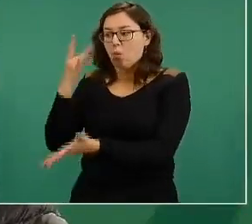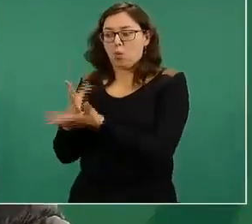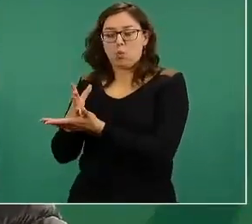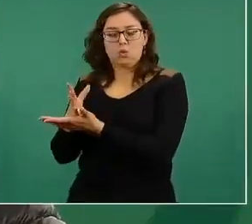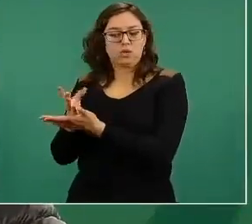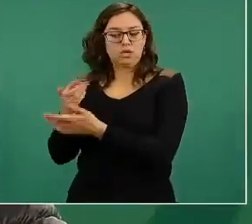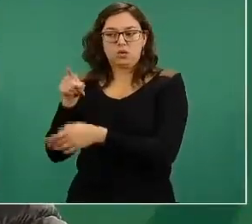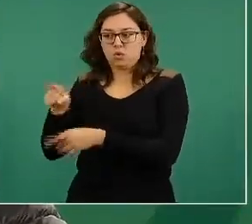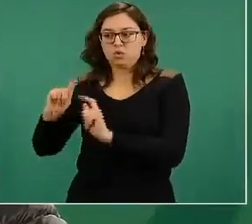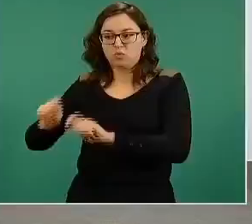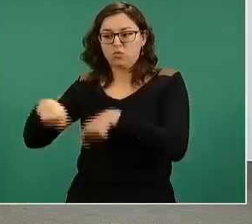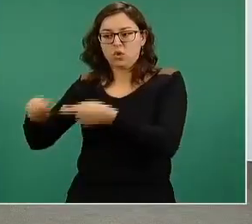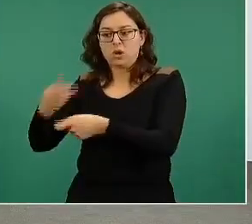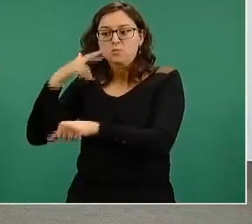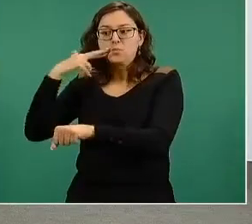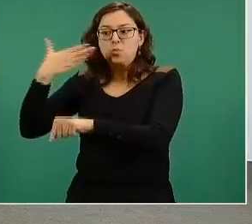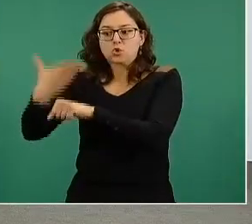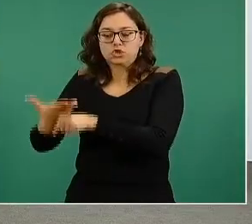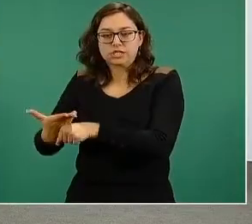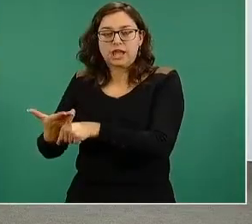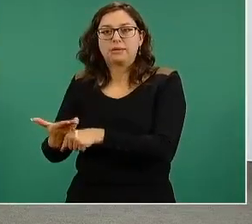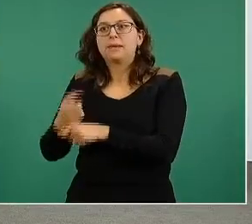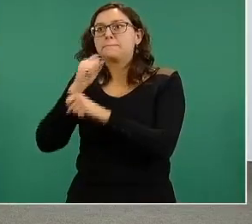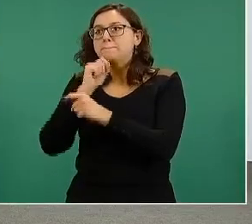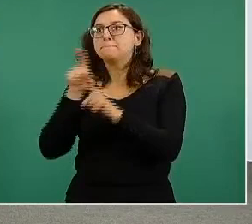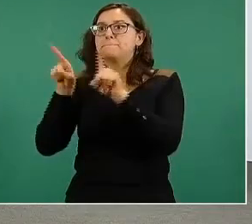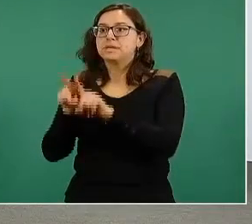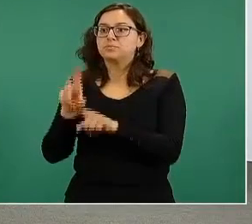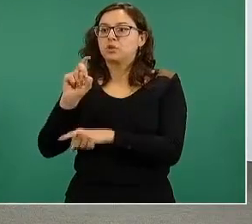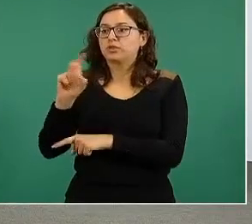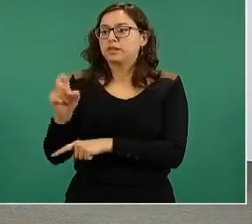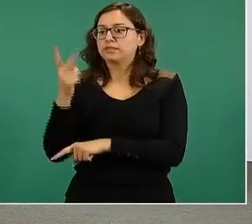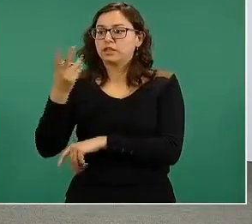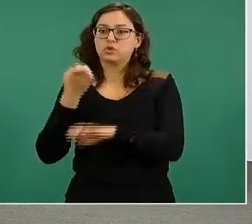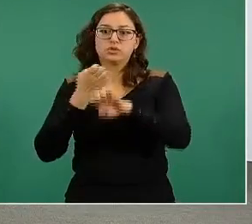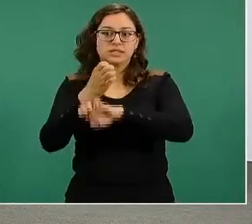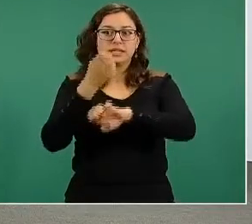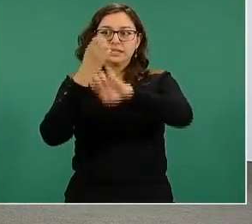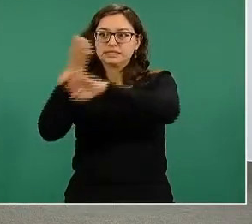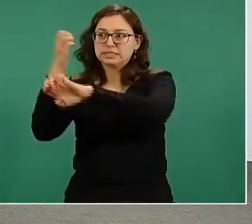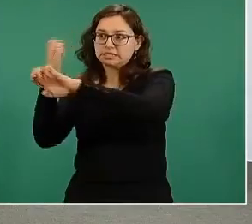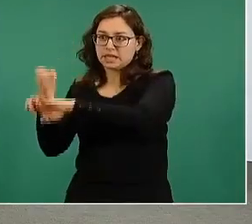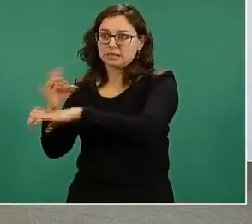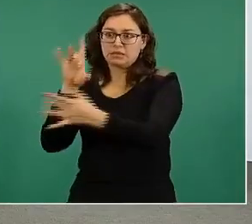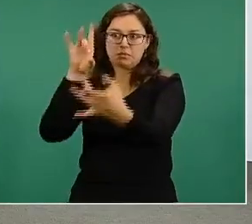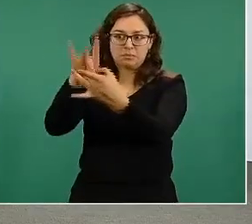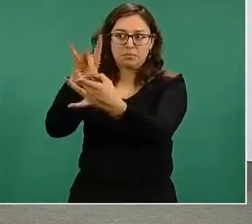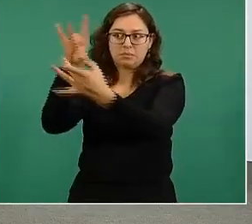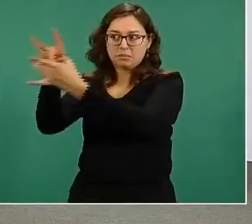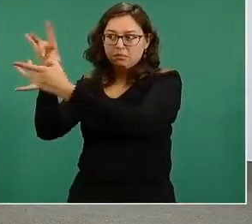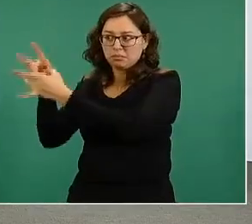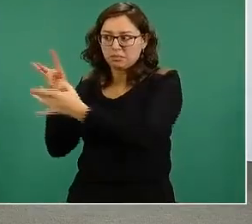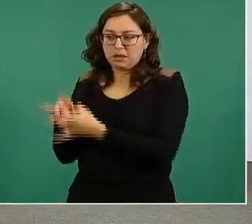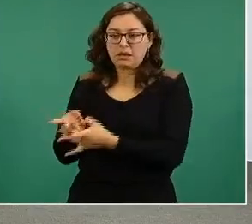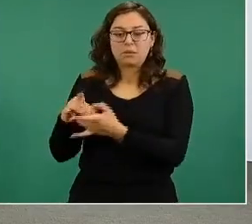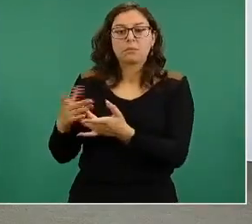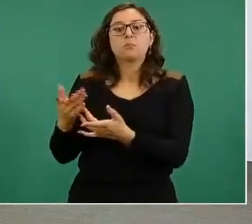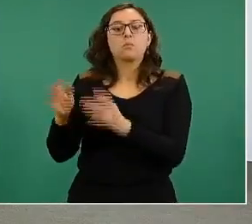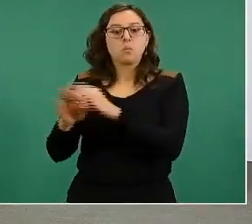programas, los 32 programas de inmunización en los estados.